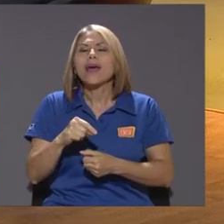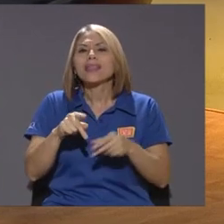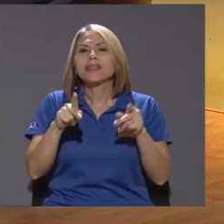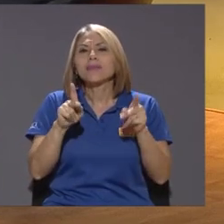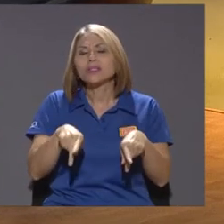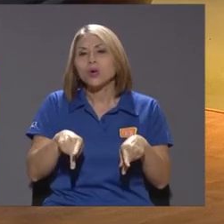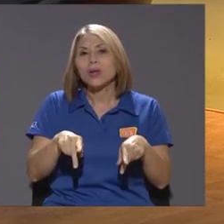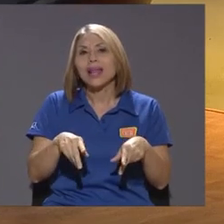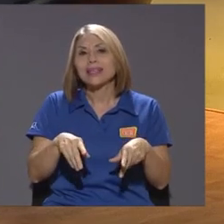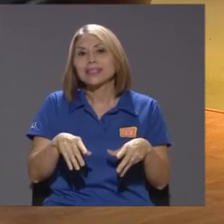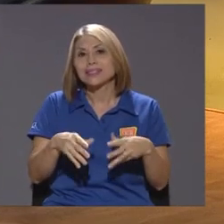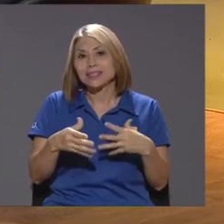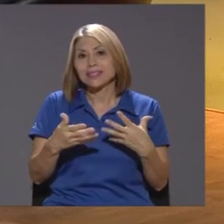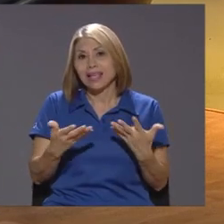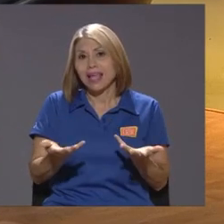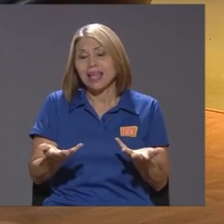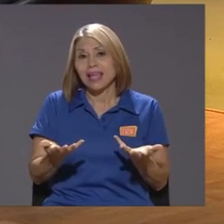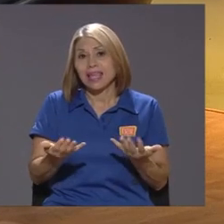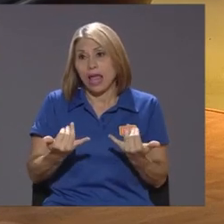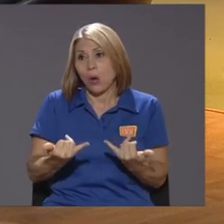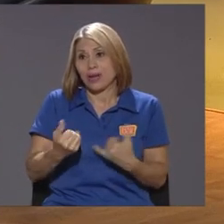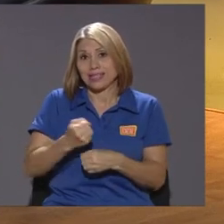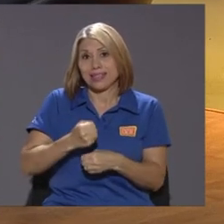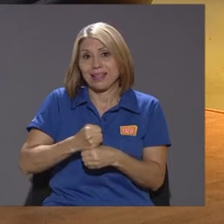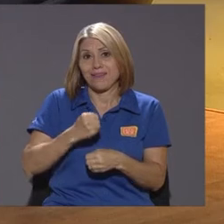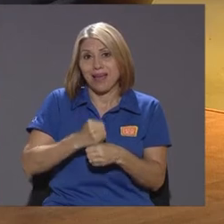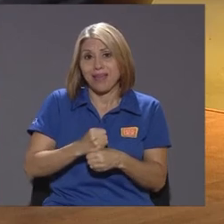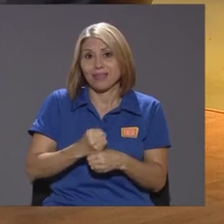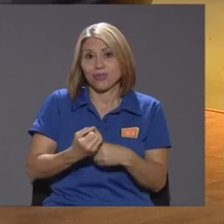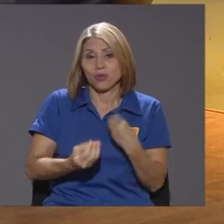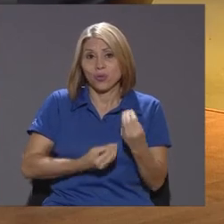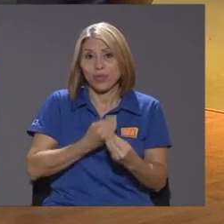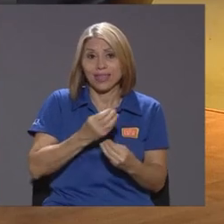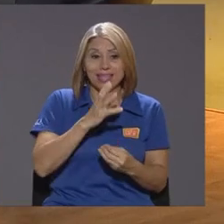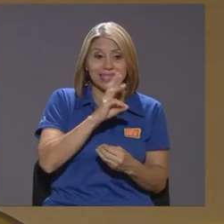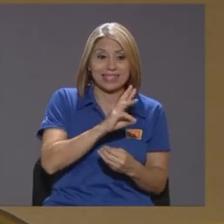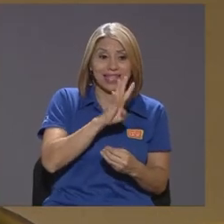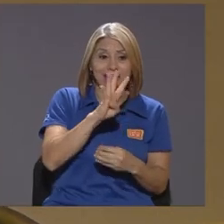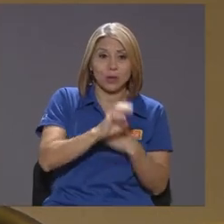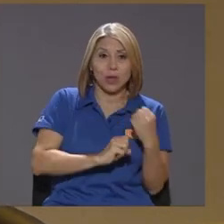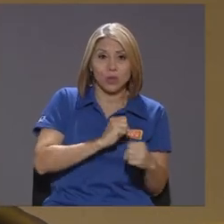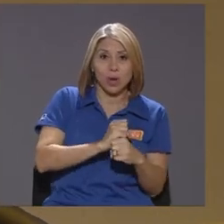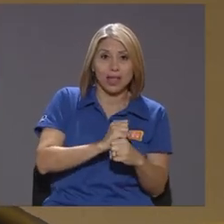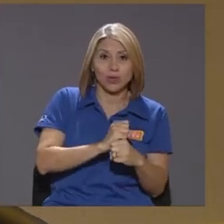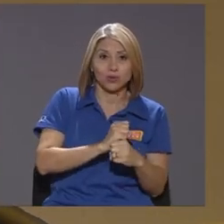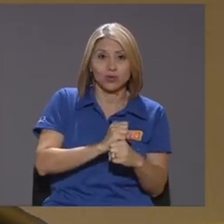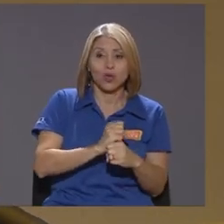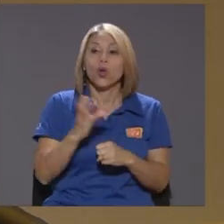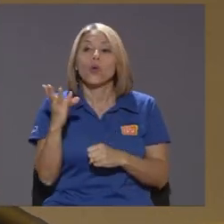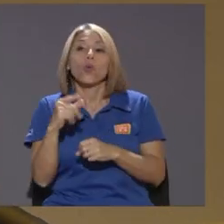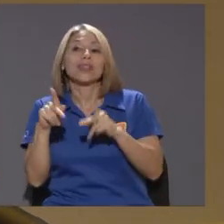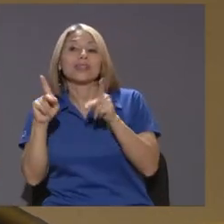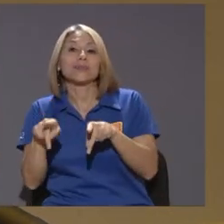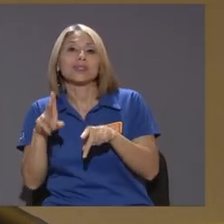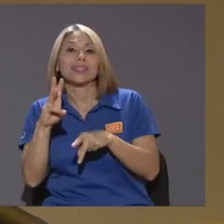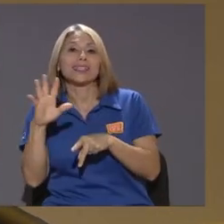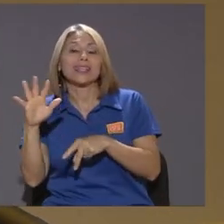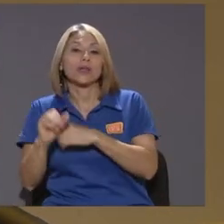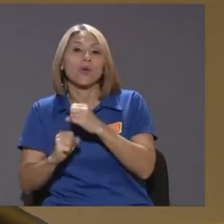son personas que están en la fuerza laboral hay con respecto a los de 65 y más no todos están en la fuerza laboral pero